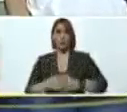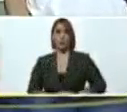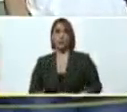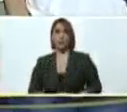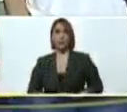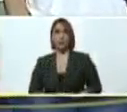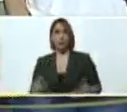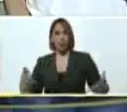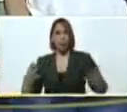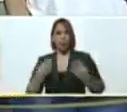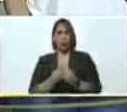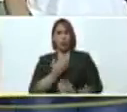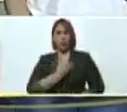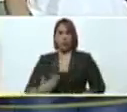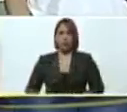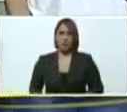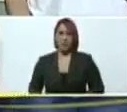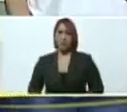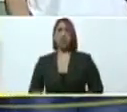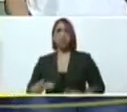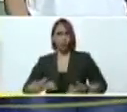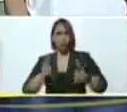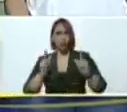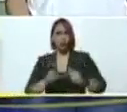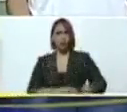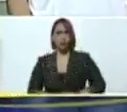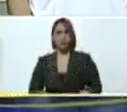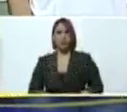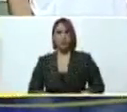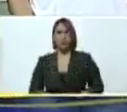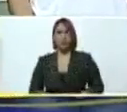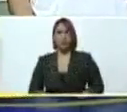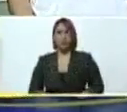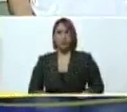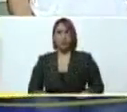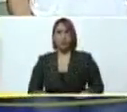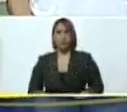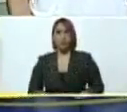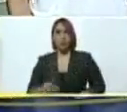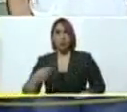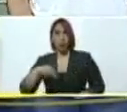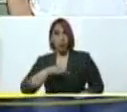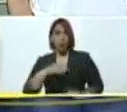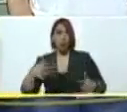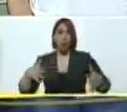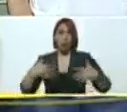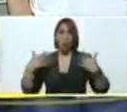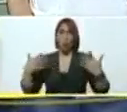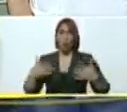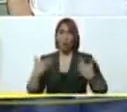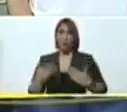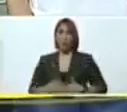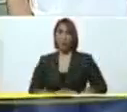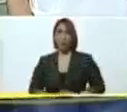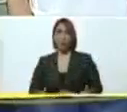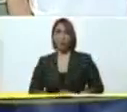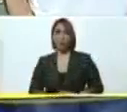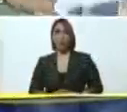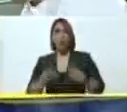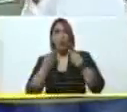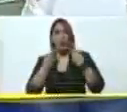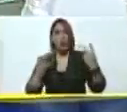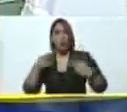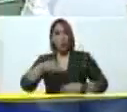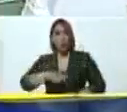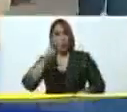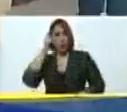porque junto, presidente, todo sigue siendo posible. Así es, presidente. Bueno, estamos contentos y contentas de anunciar el día de